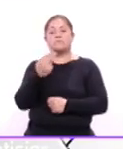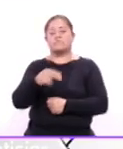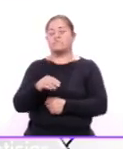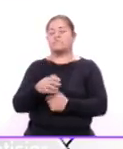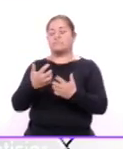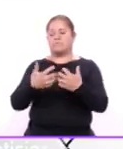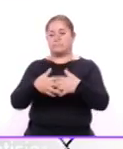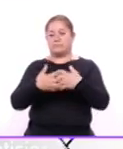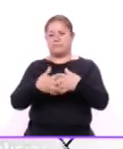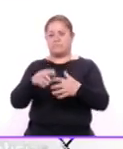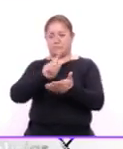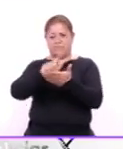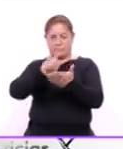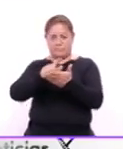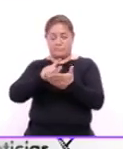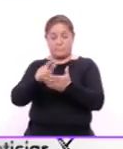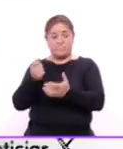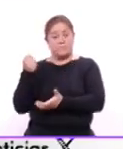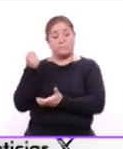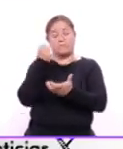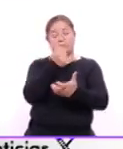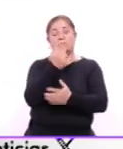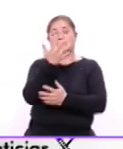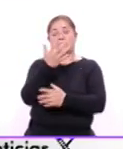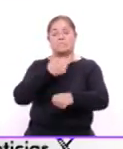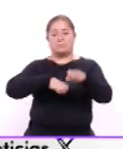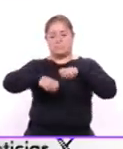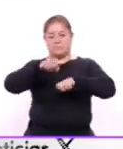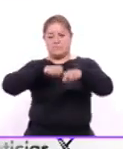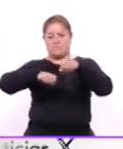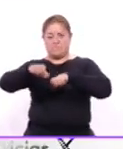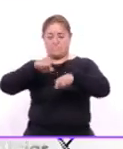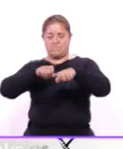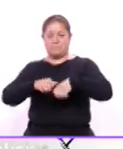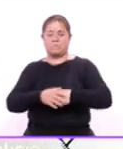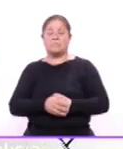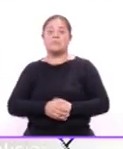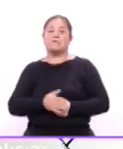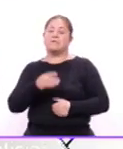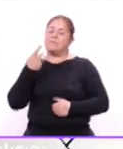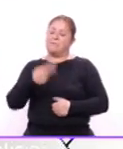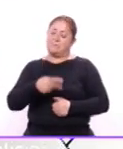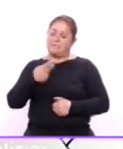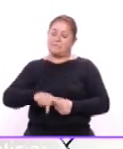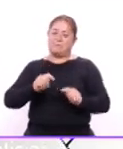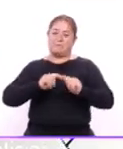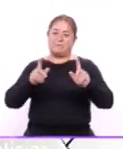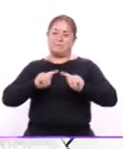limpia se otorgó a cinco empresas, cinco industrias de nuestra entidad.